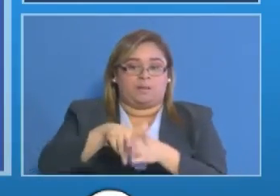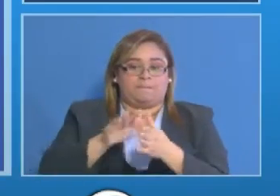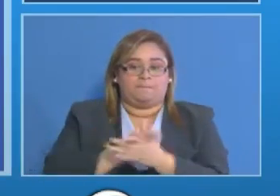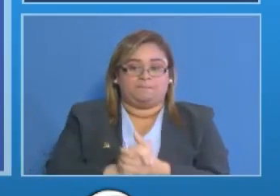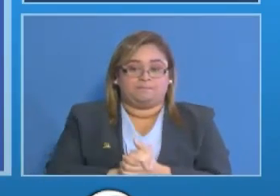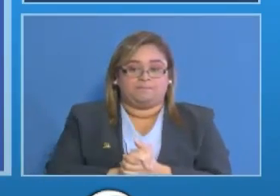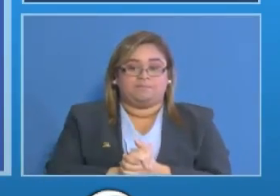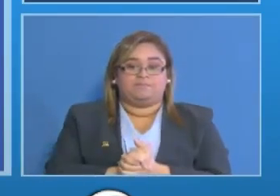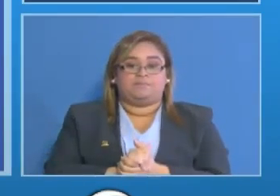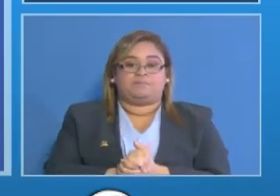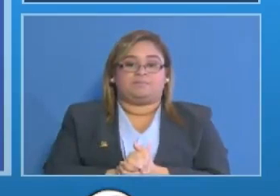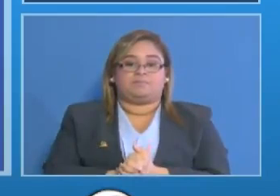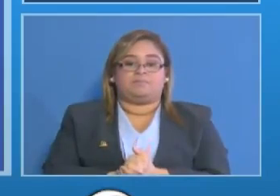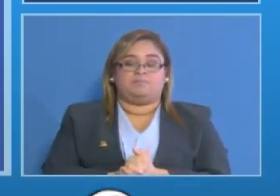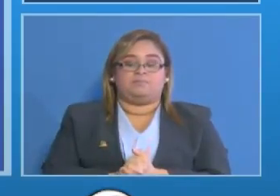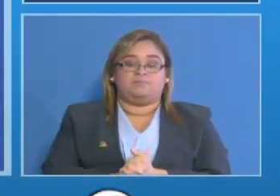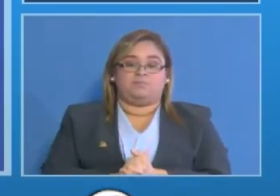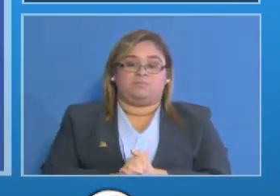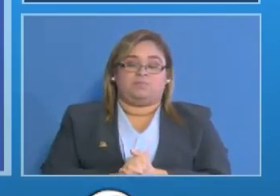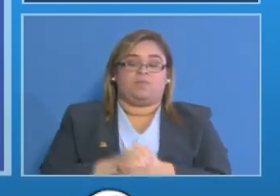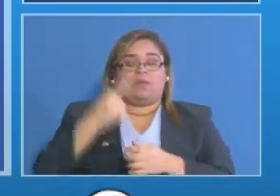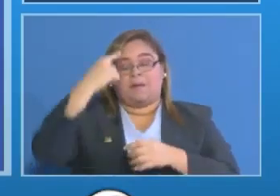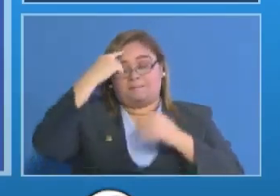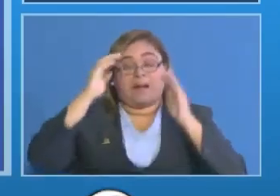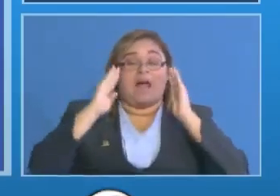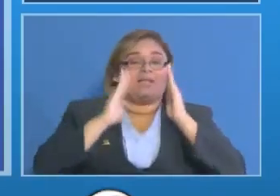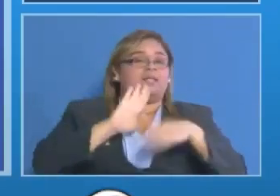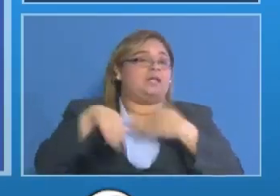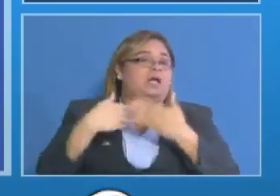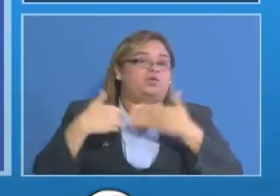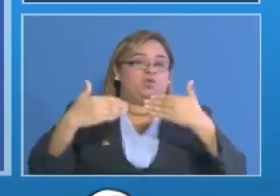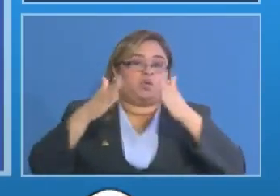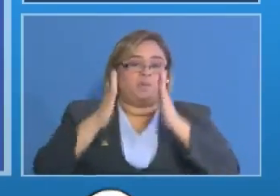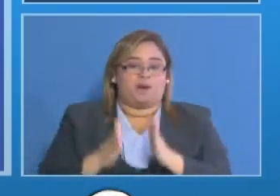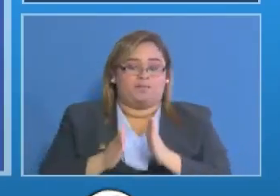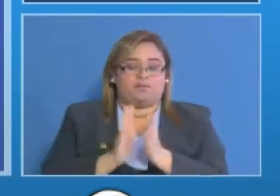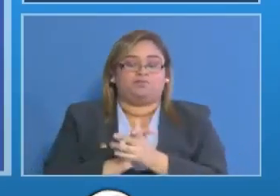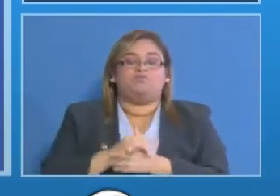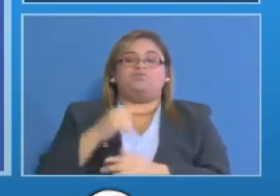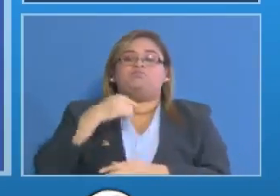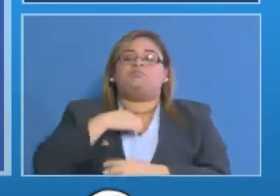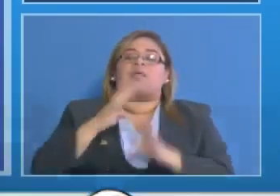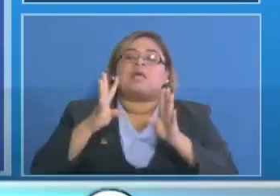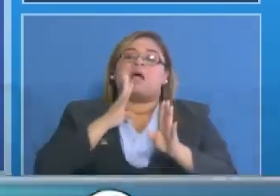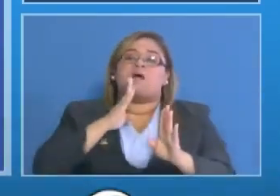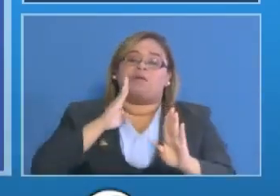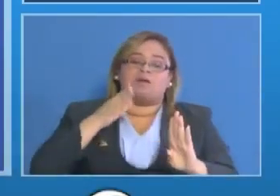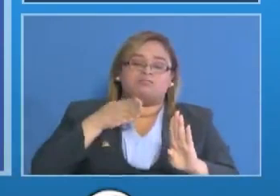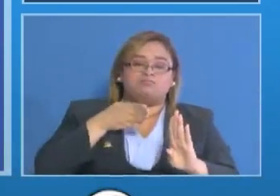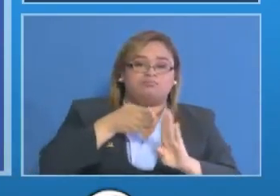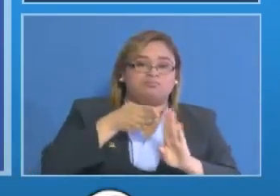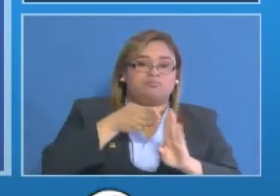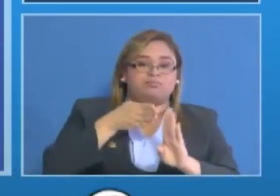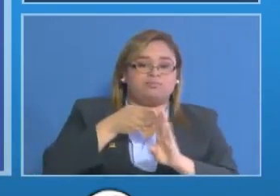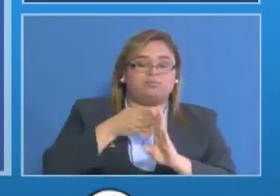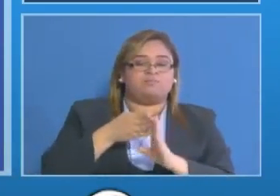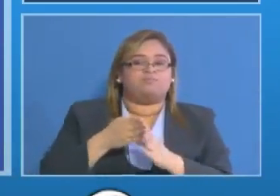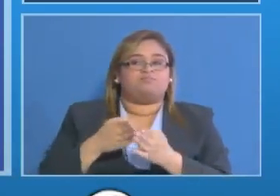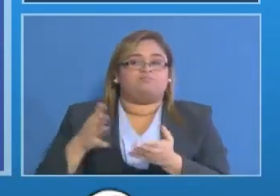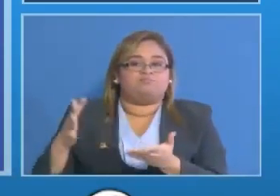institucional de atender a todos los panameños no importa donde estén me voy a referir al tema de las recaudaciones